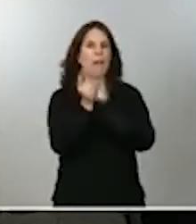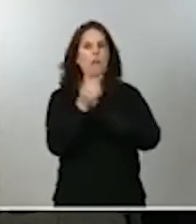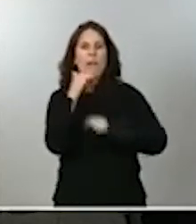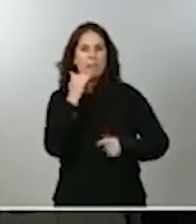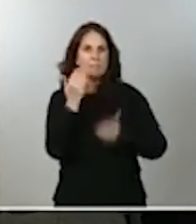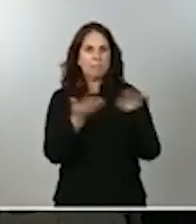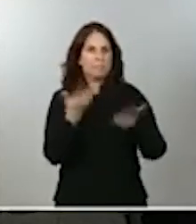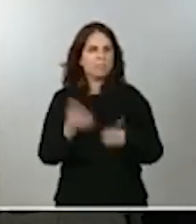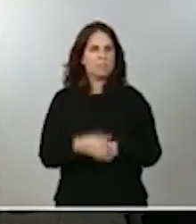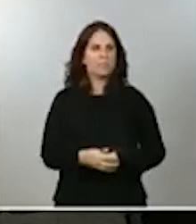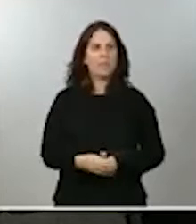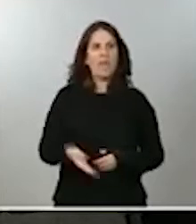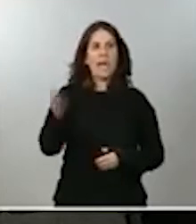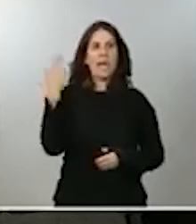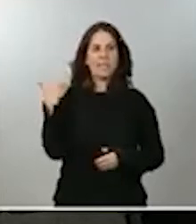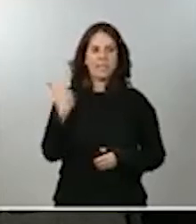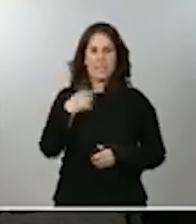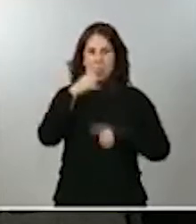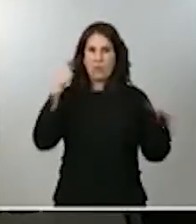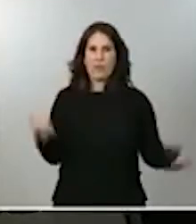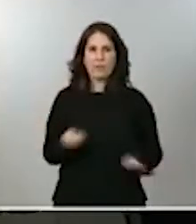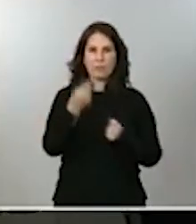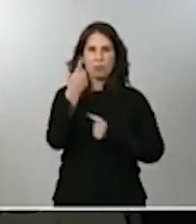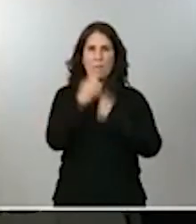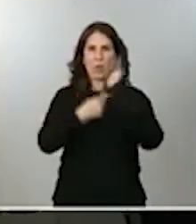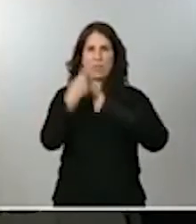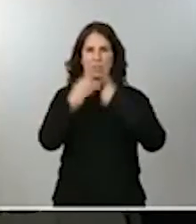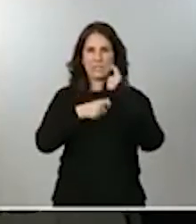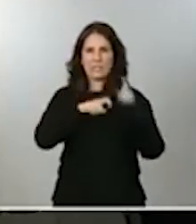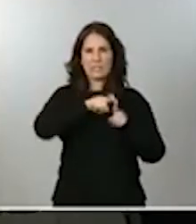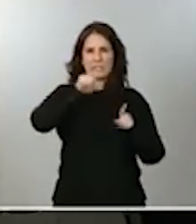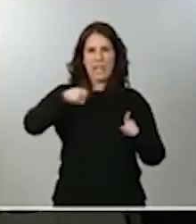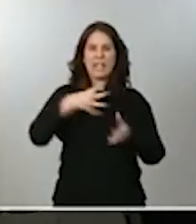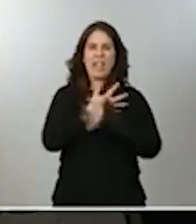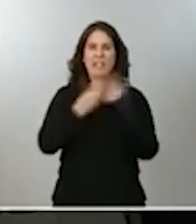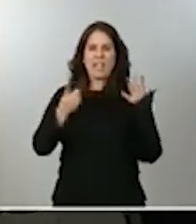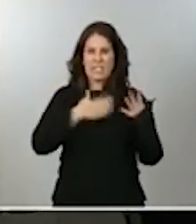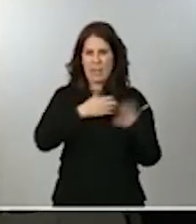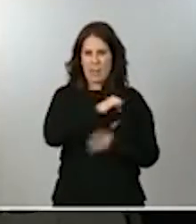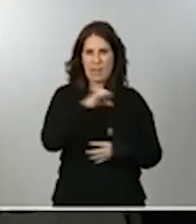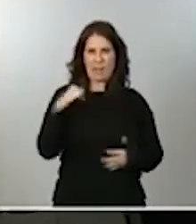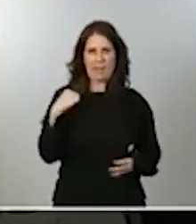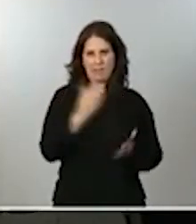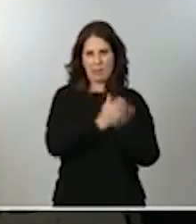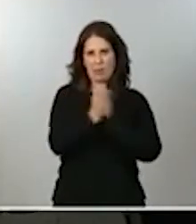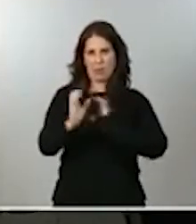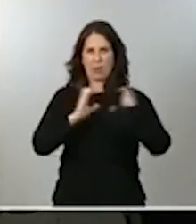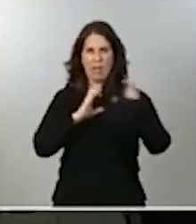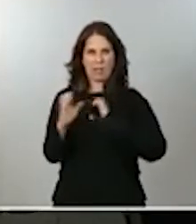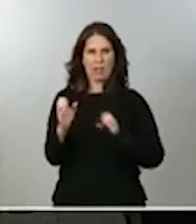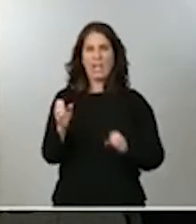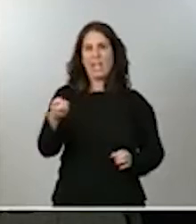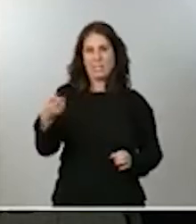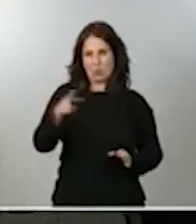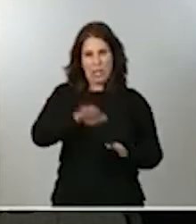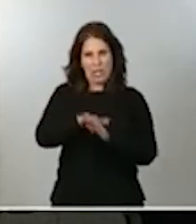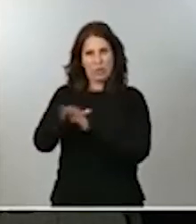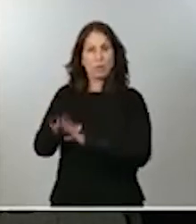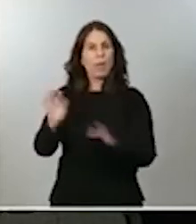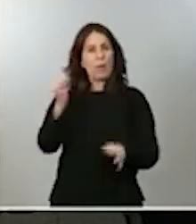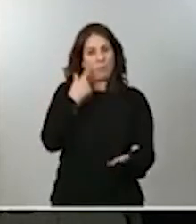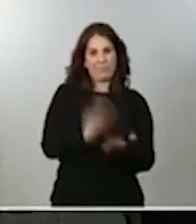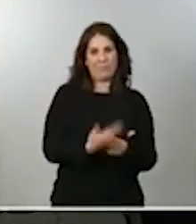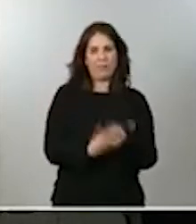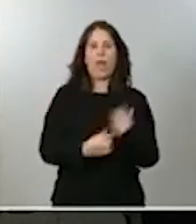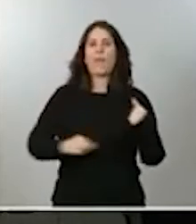ayer publicábamos una encuesta a 16 medios independientes que, más allá de los resultados, muestra que existe un debate en la sociedad sobre el